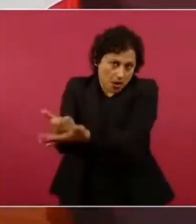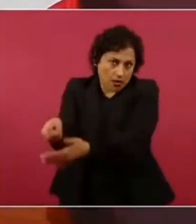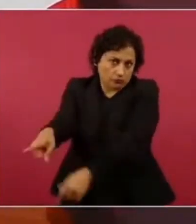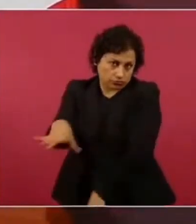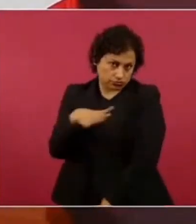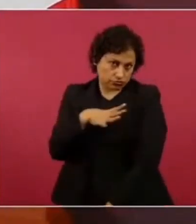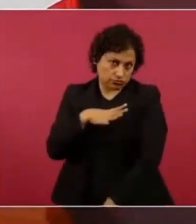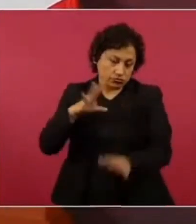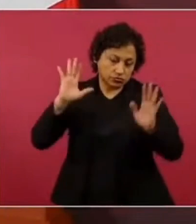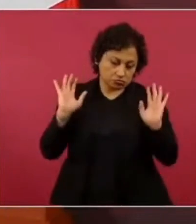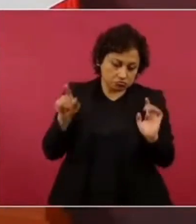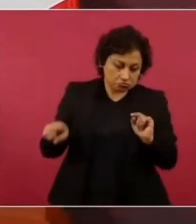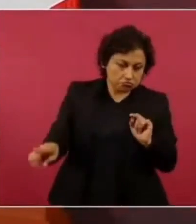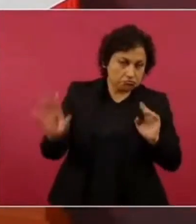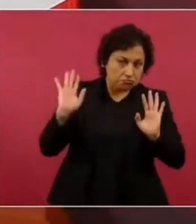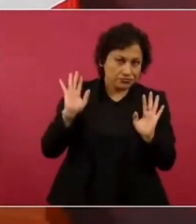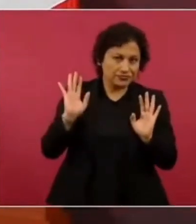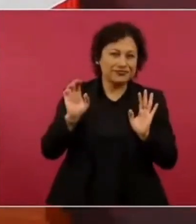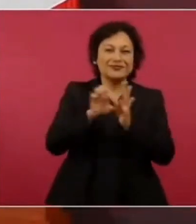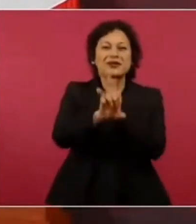ayer que vimos es ciudades